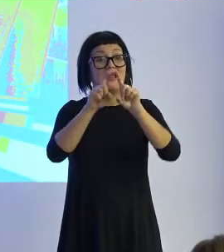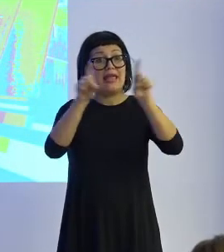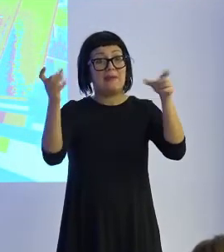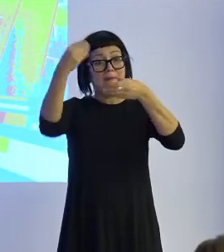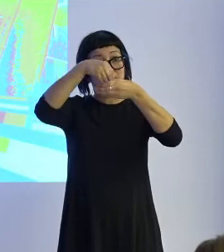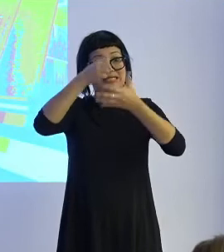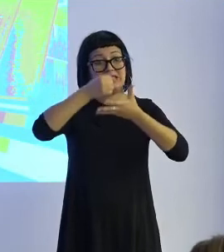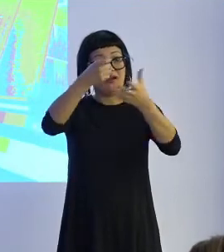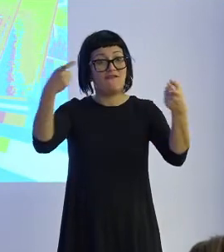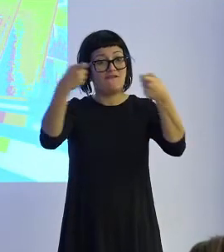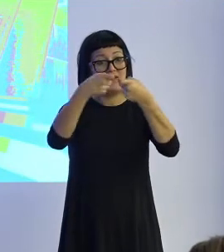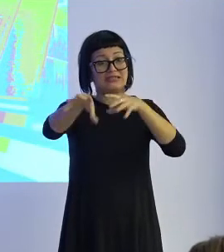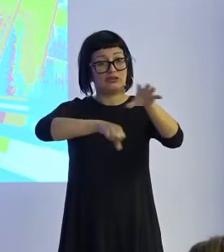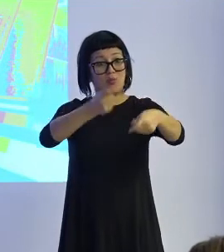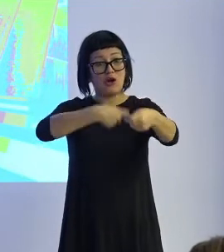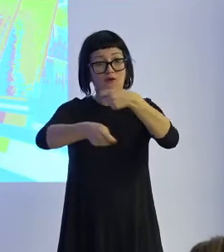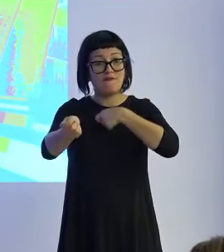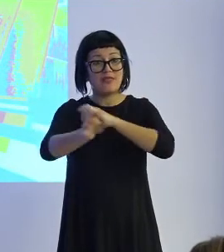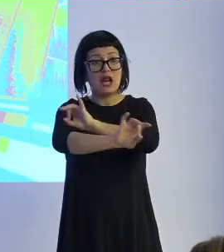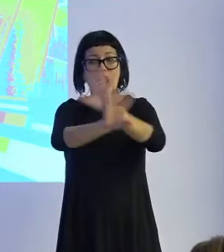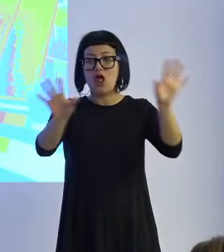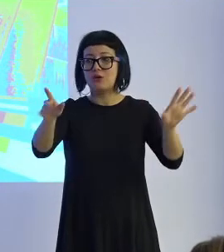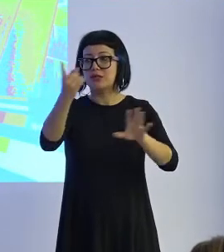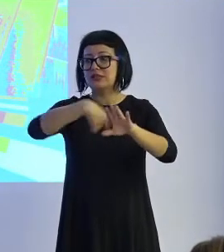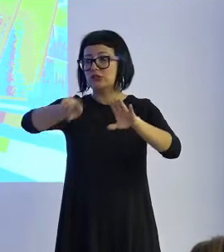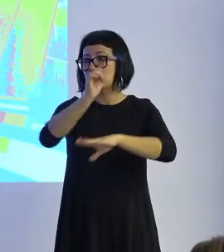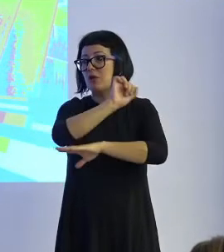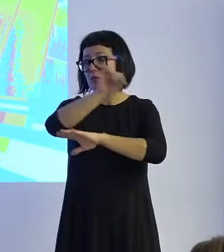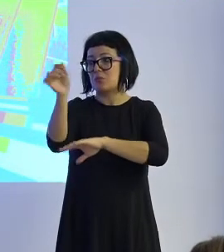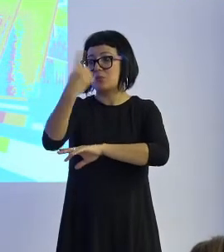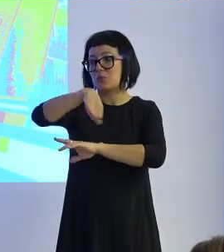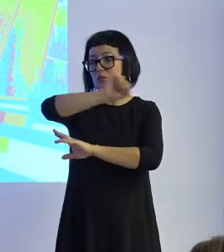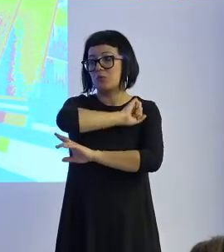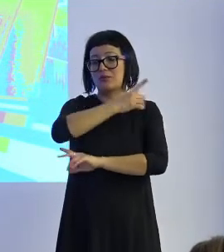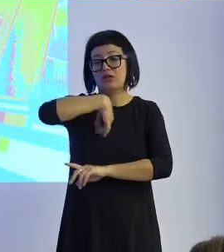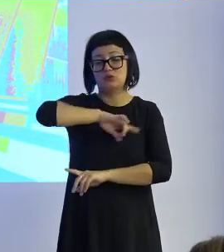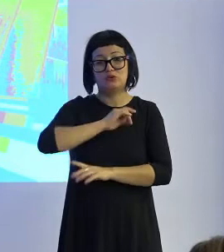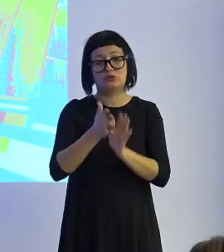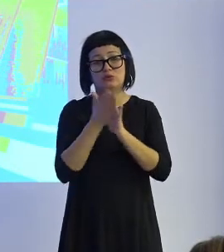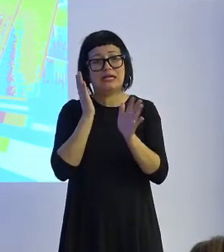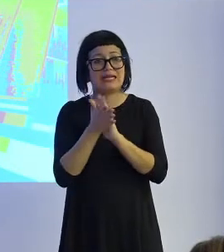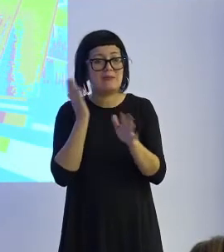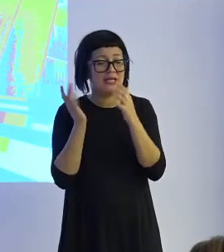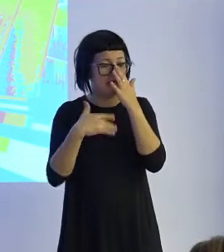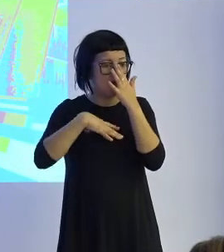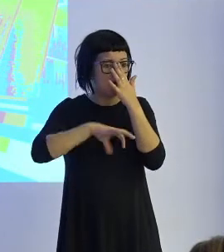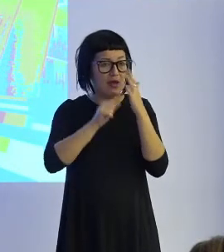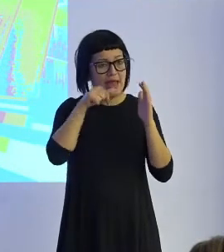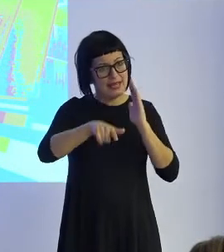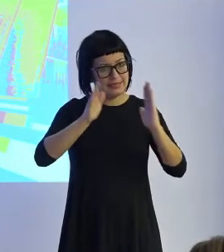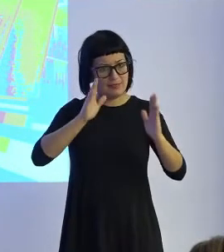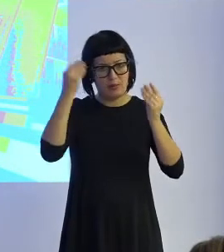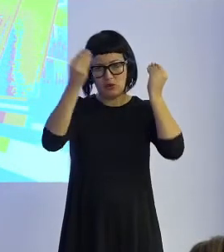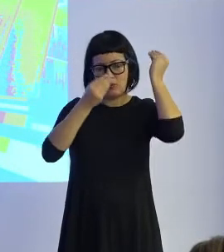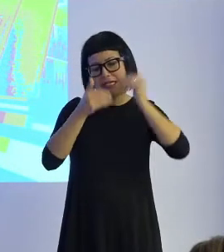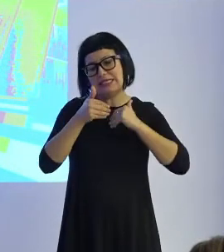de bolsa para comprar o vender acciones evidentemente ellos son superiores a nosotros son más rápidos bueno quizás es el momento de pensar